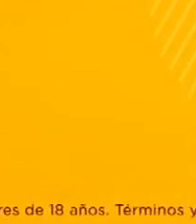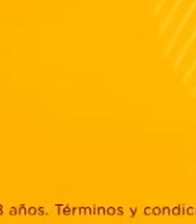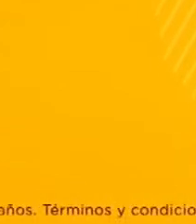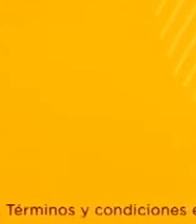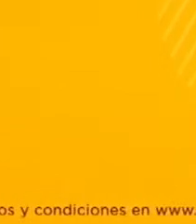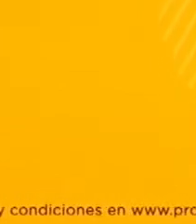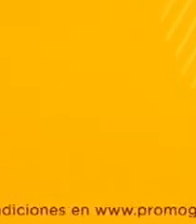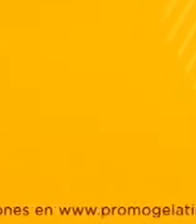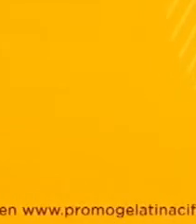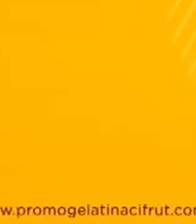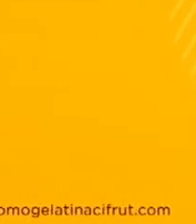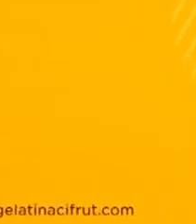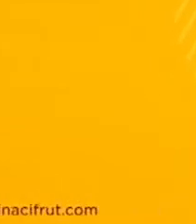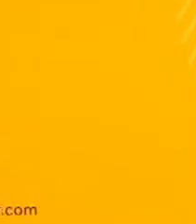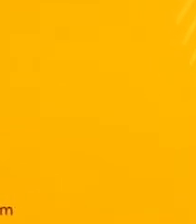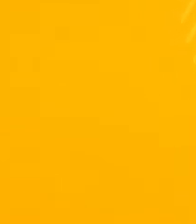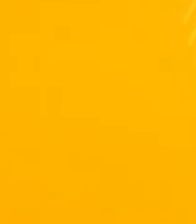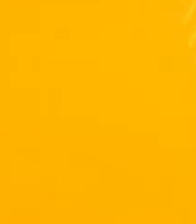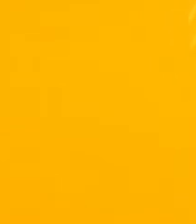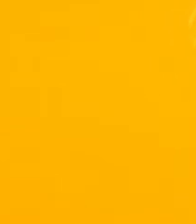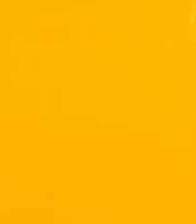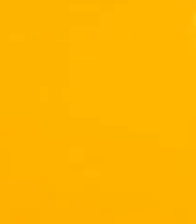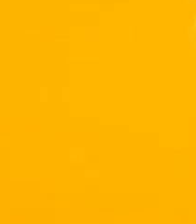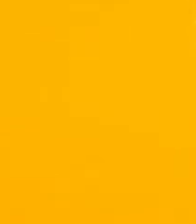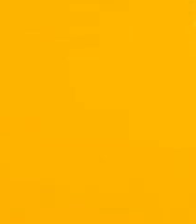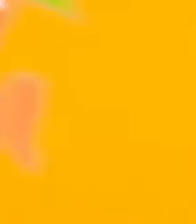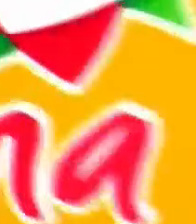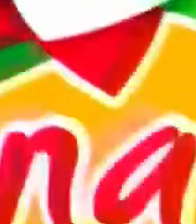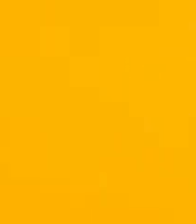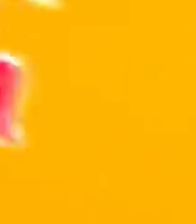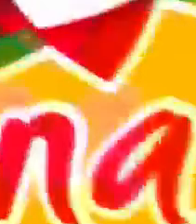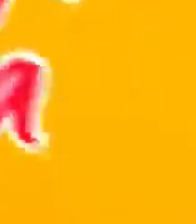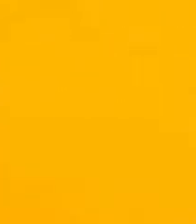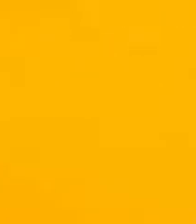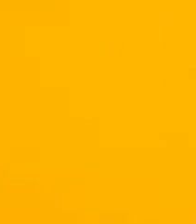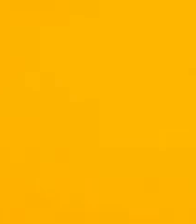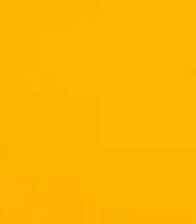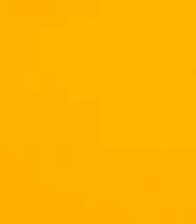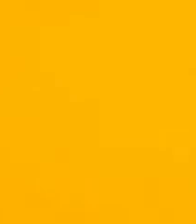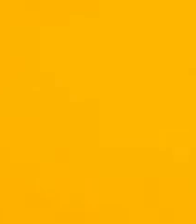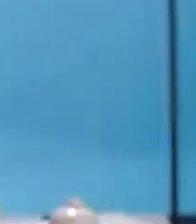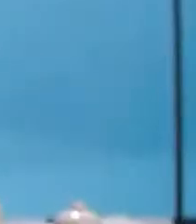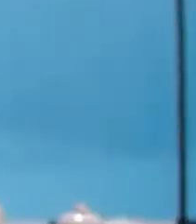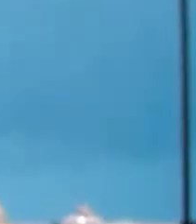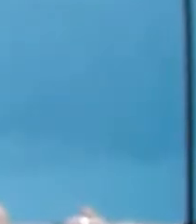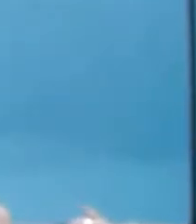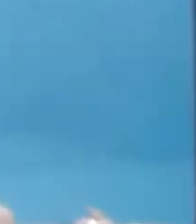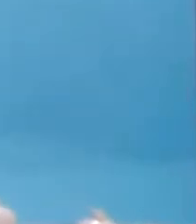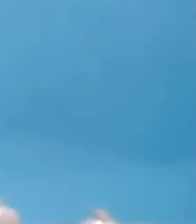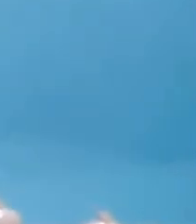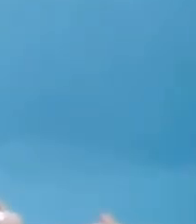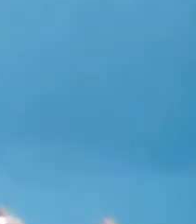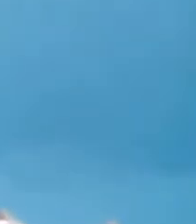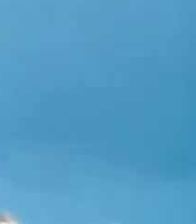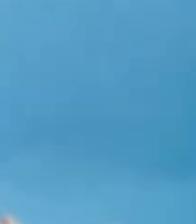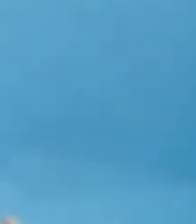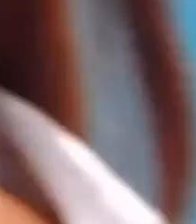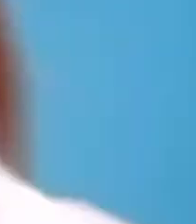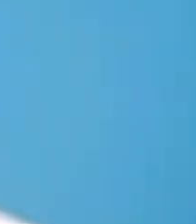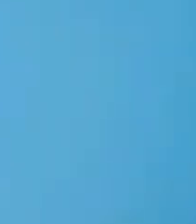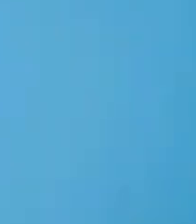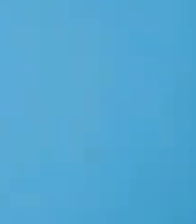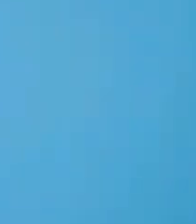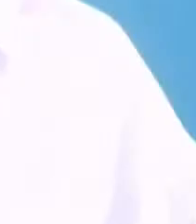divertida ¡Disfruta el sabor de ganar con gelatina Ciflut! ¡Ciflut, ciflut, ciflut, ciflut, ciflut! A los peruanos nos encanta